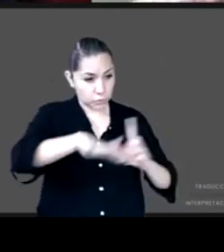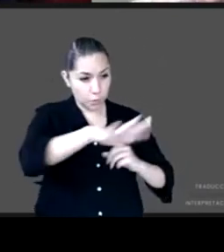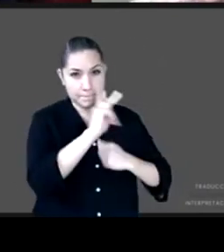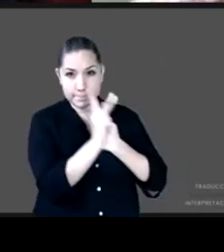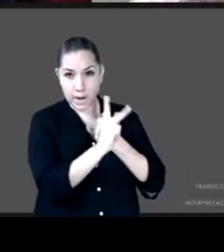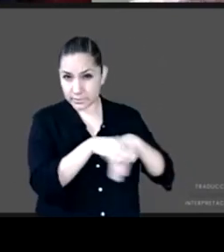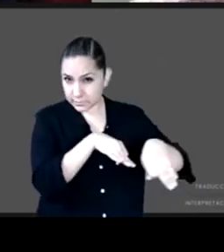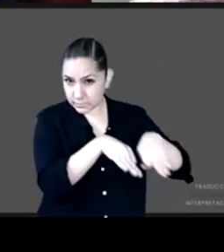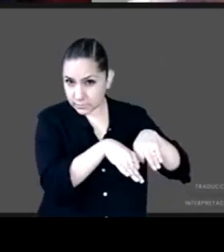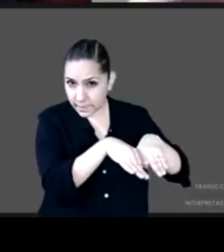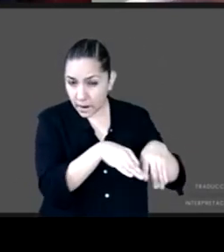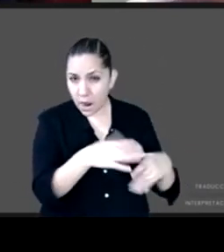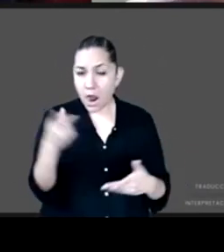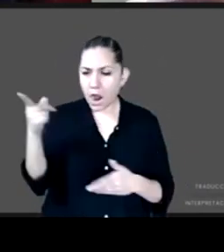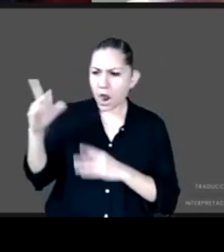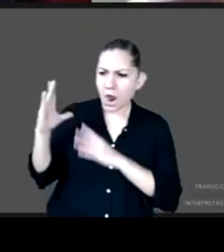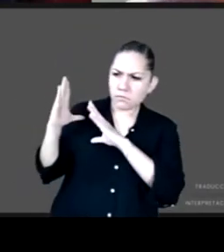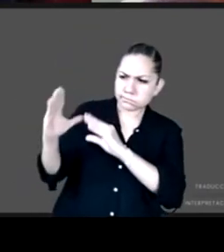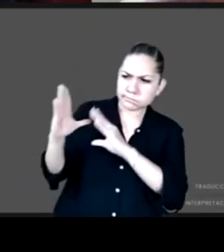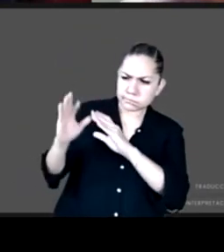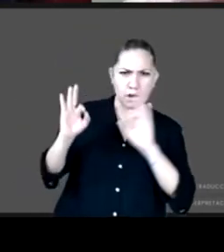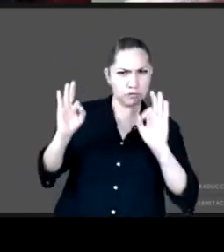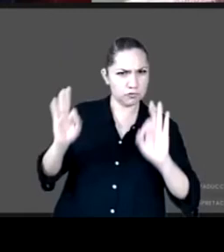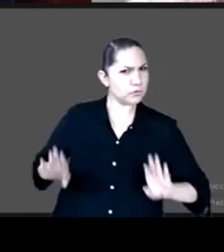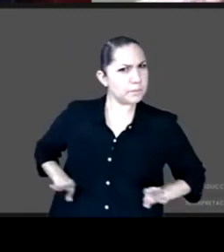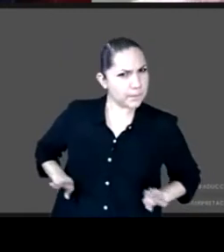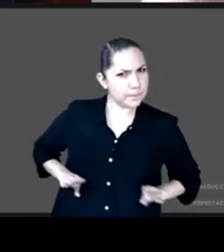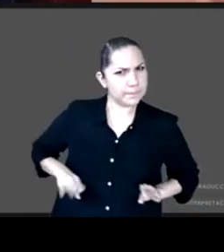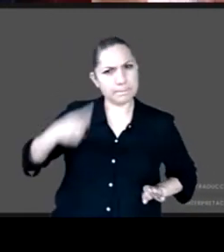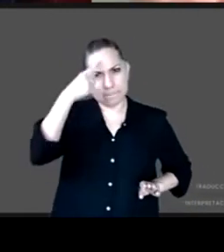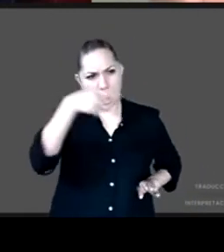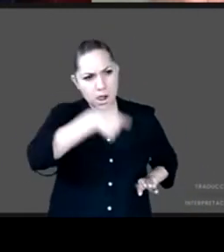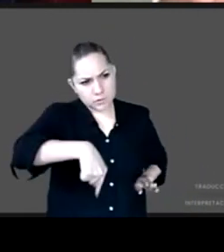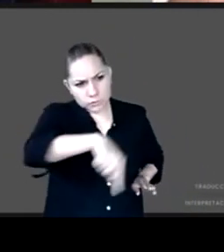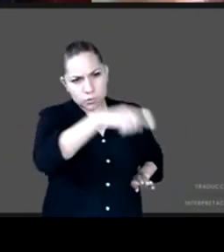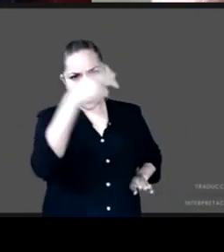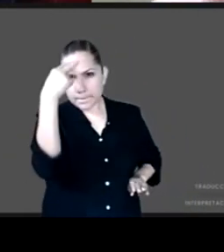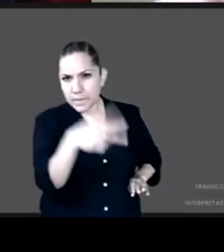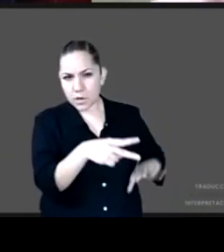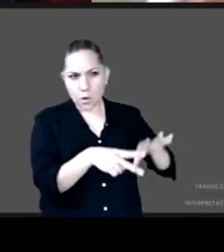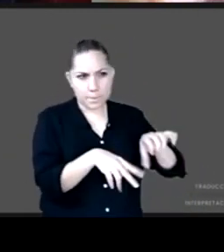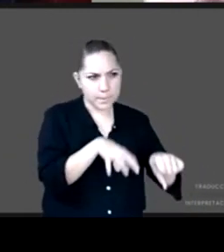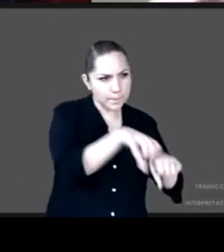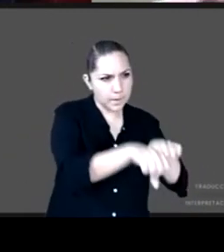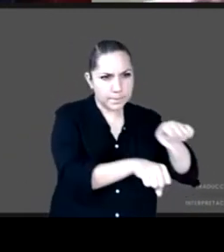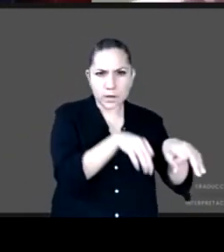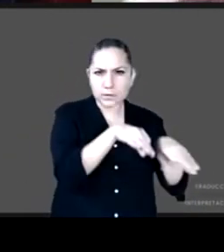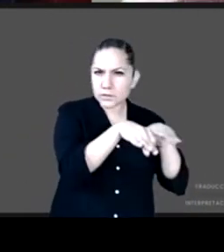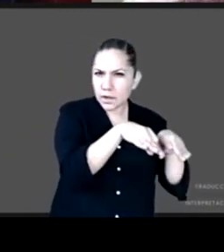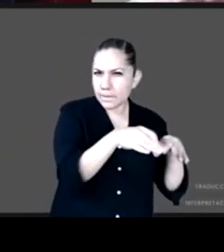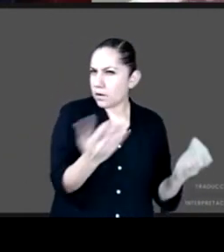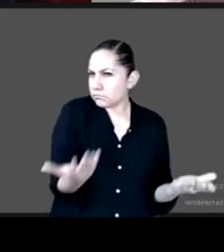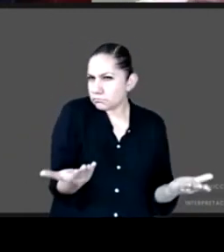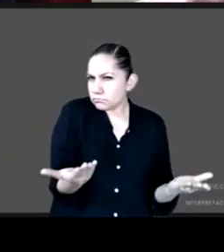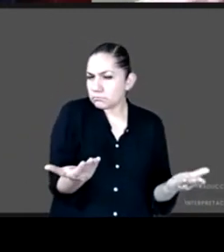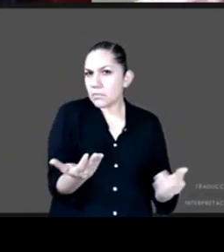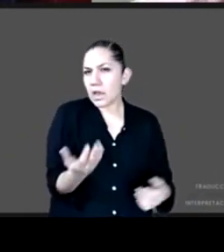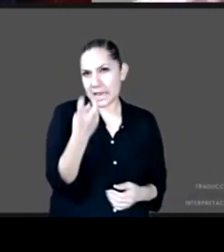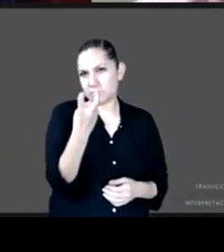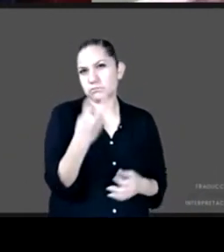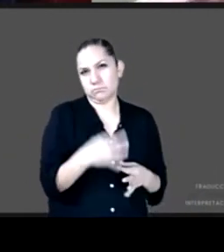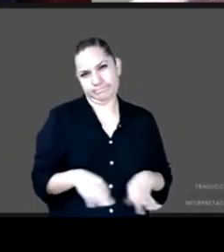y de ingresos de los propios hogares sobre todo las áreas rurales otro indicador que tenemos en el CITS es el tema de las brechas